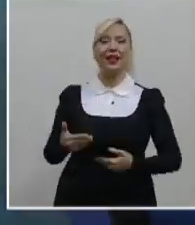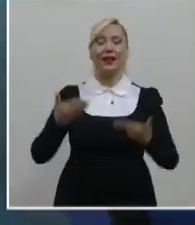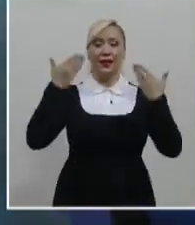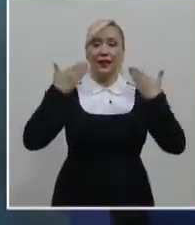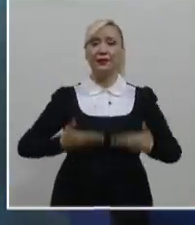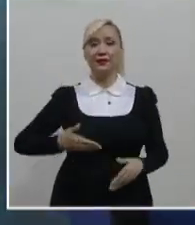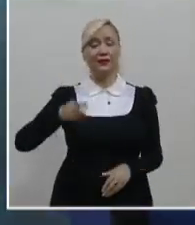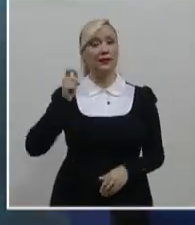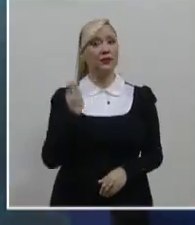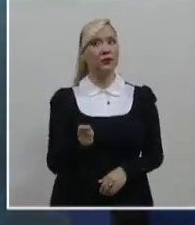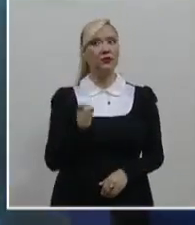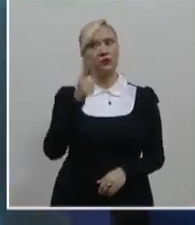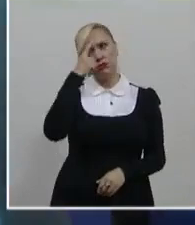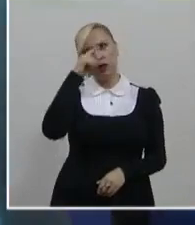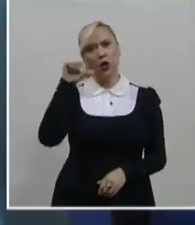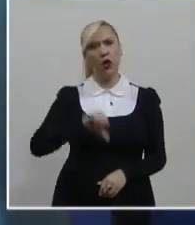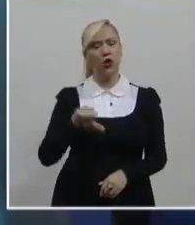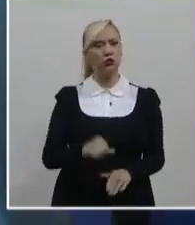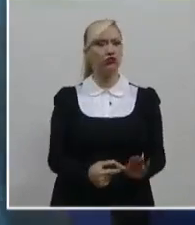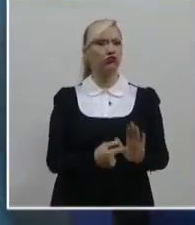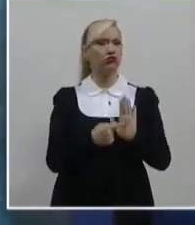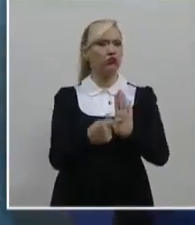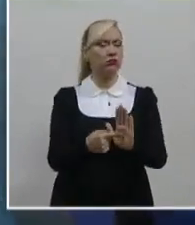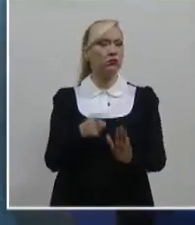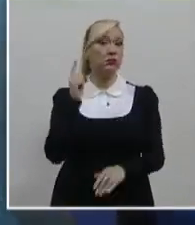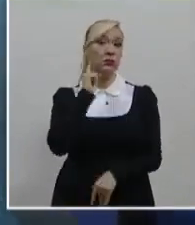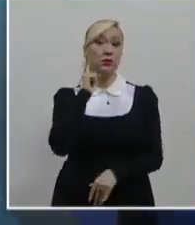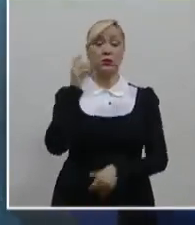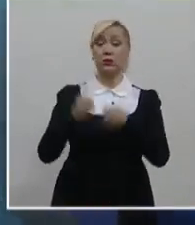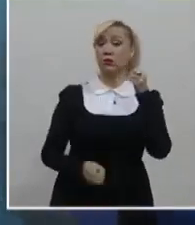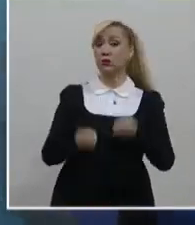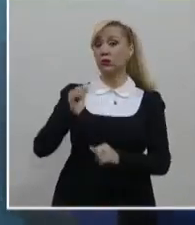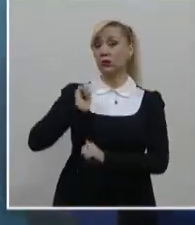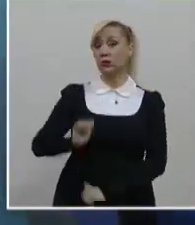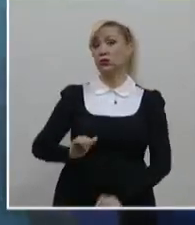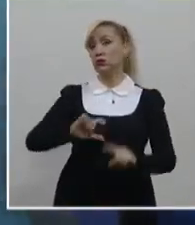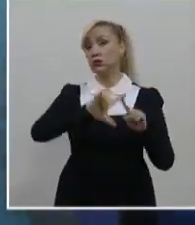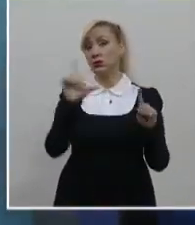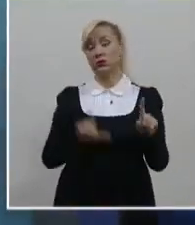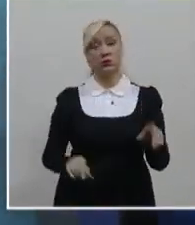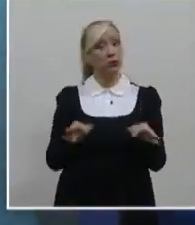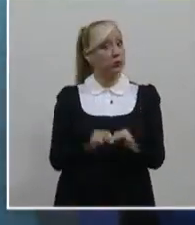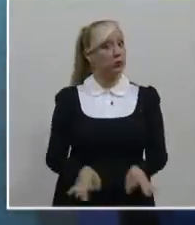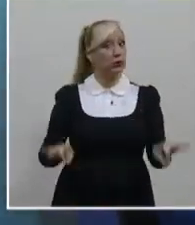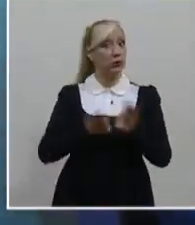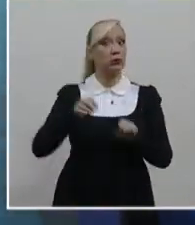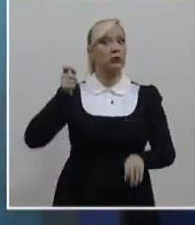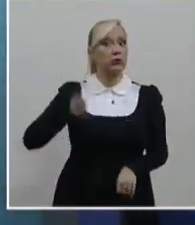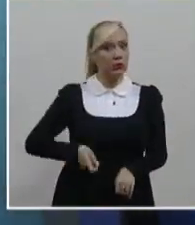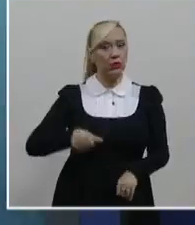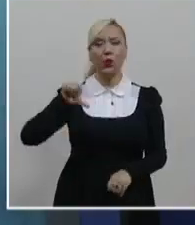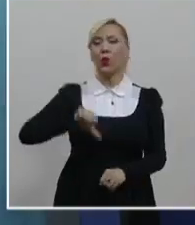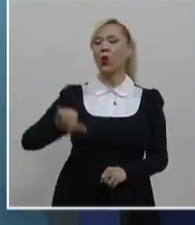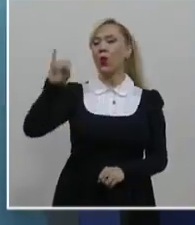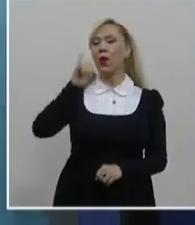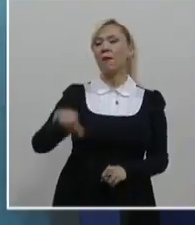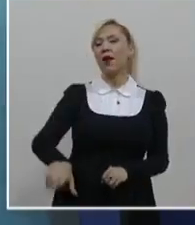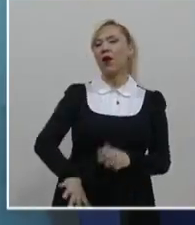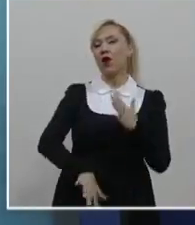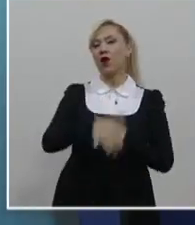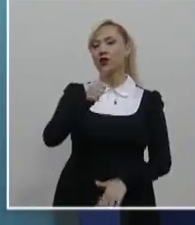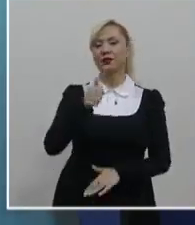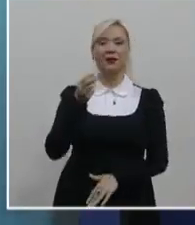información más importante generada en los últimos momentos del quehacer del Poder Judicial de la Penación. Yo creo que es jueves 11 de mayo de